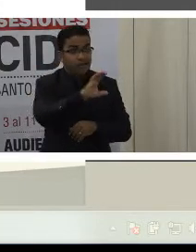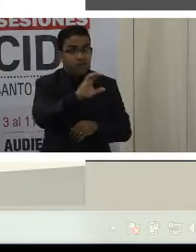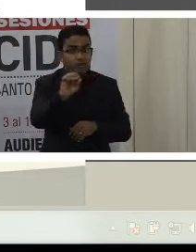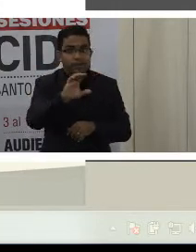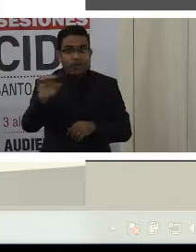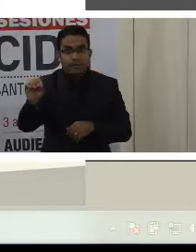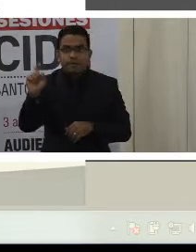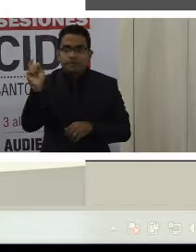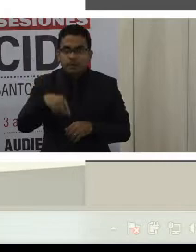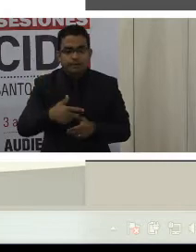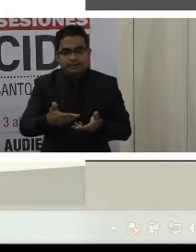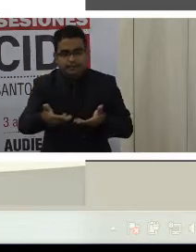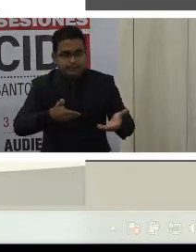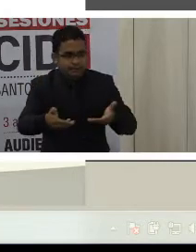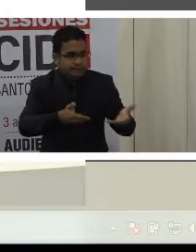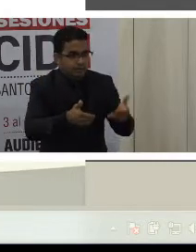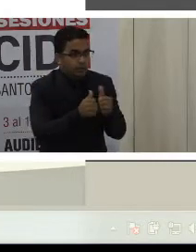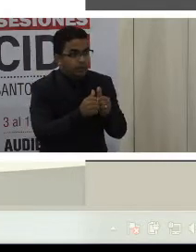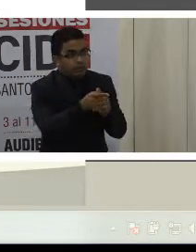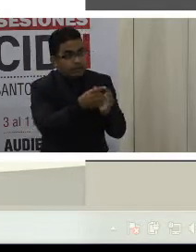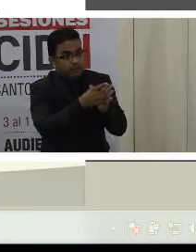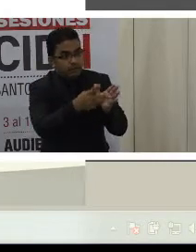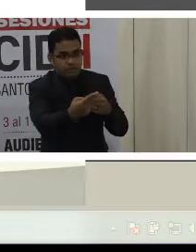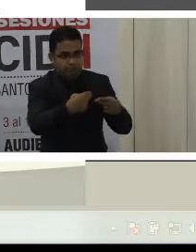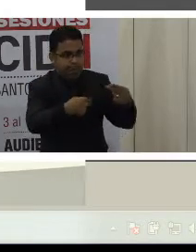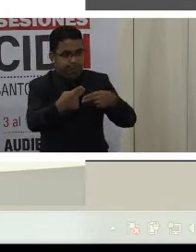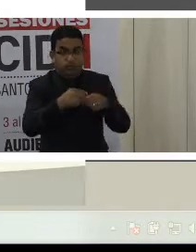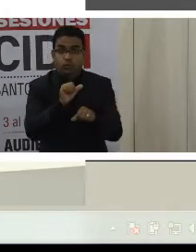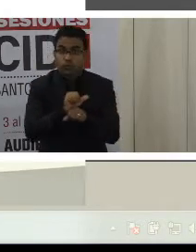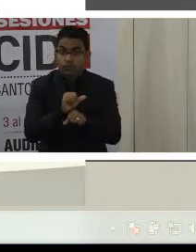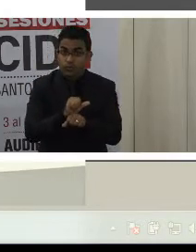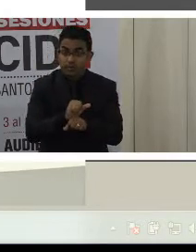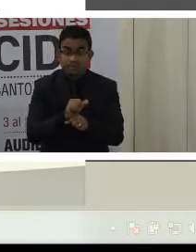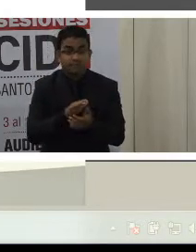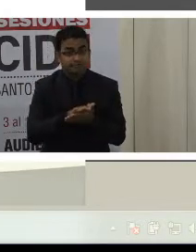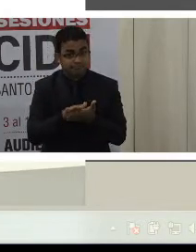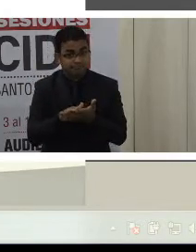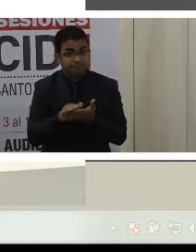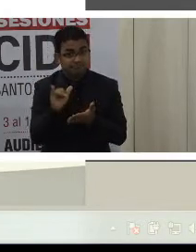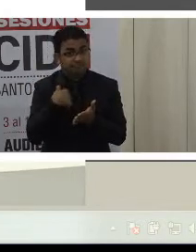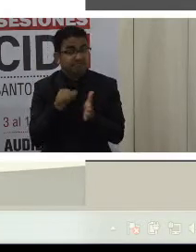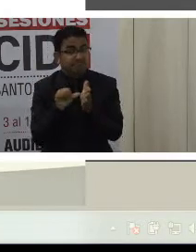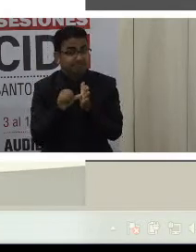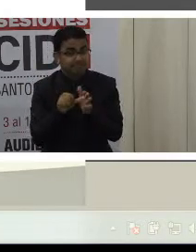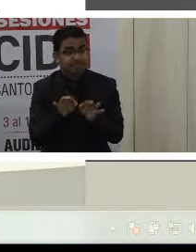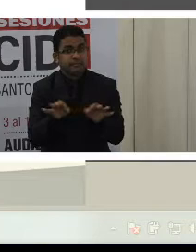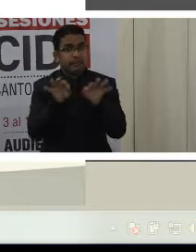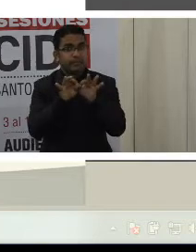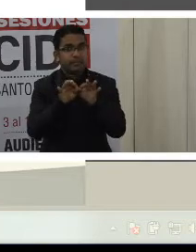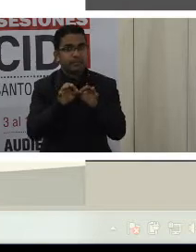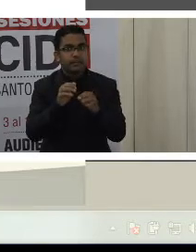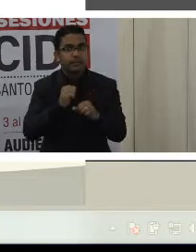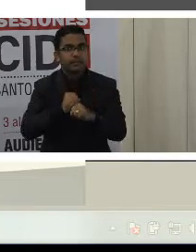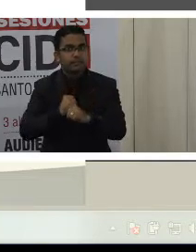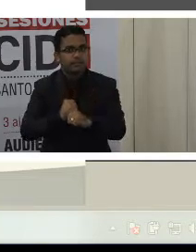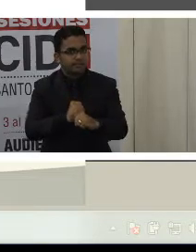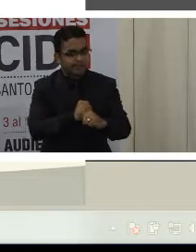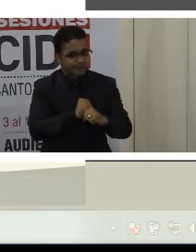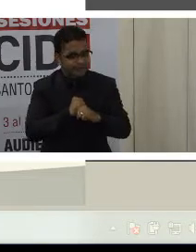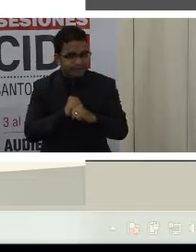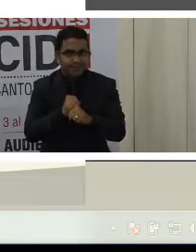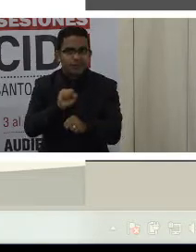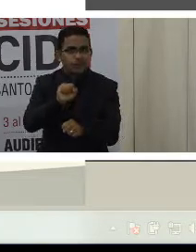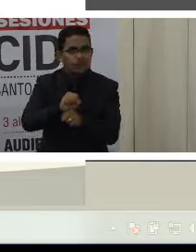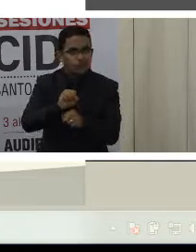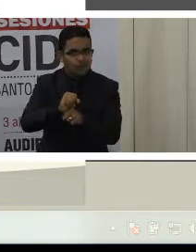personas con discapacidad. Yo quisiera también en este punto destacar especialmente la protección laboral que se ha